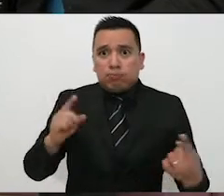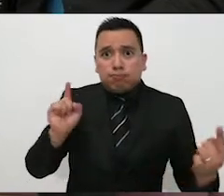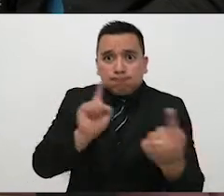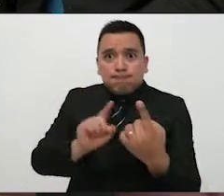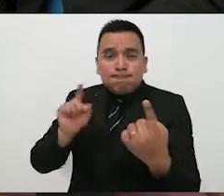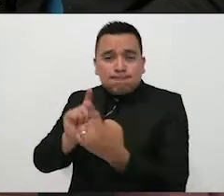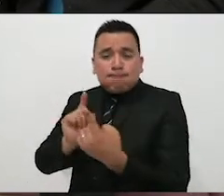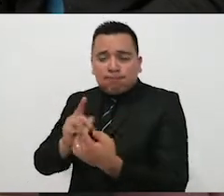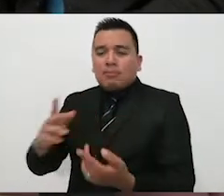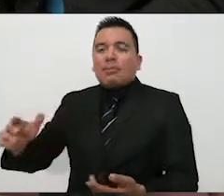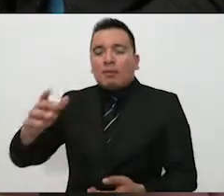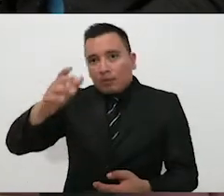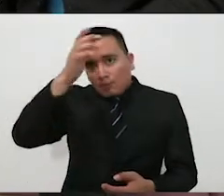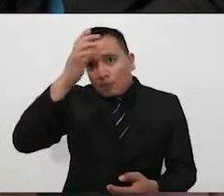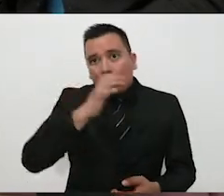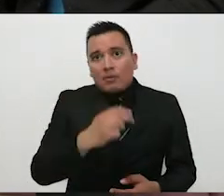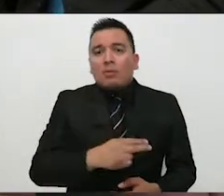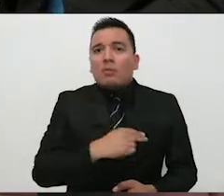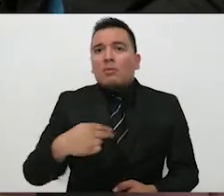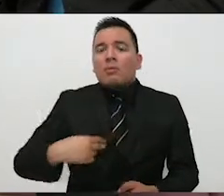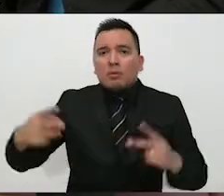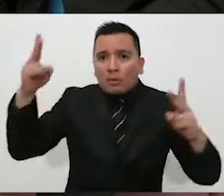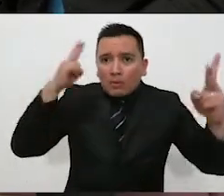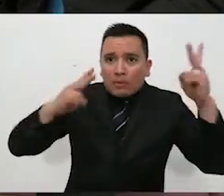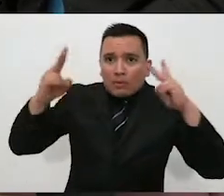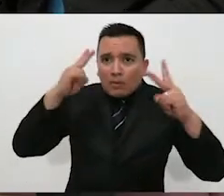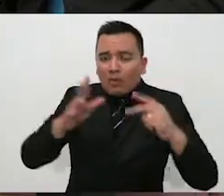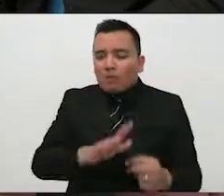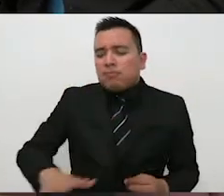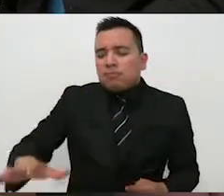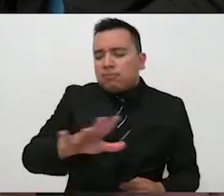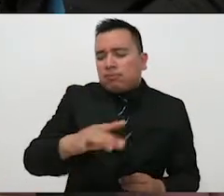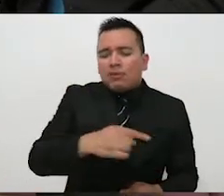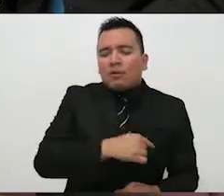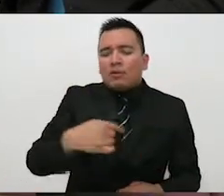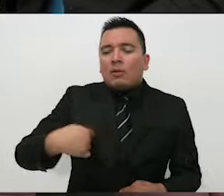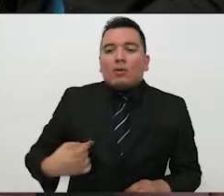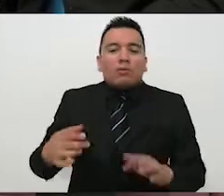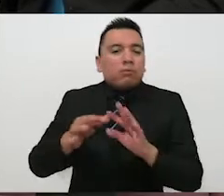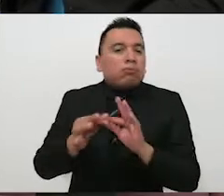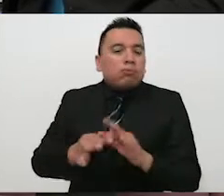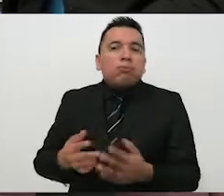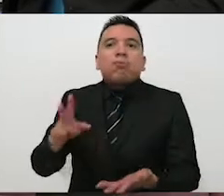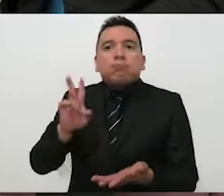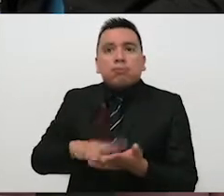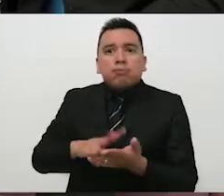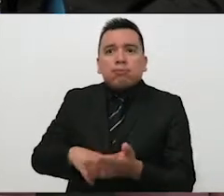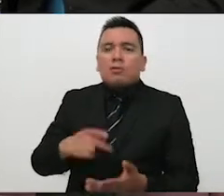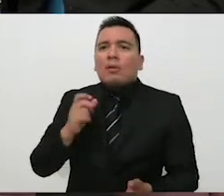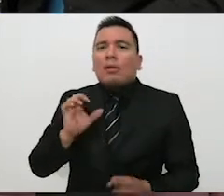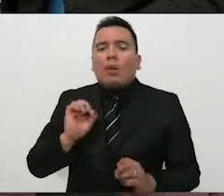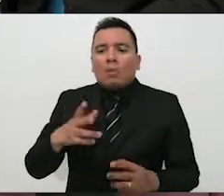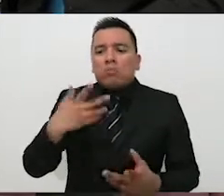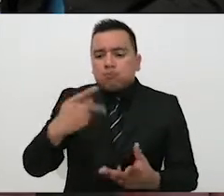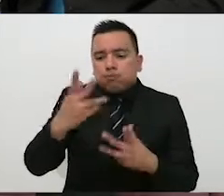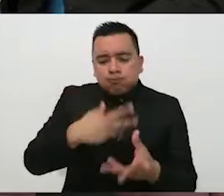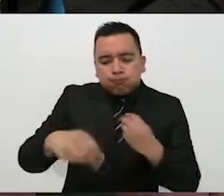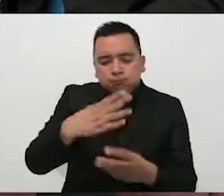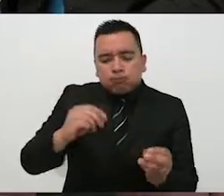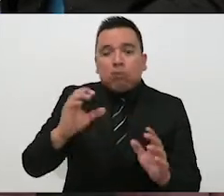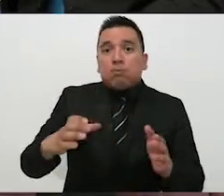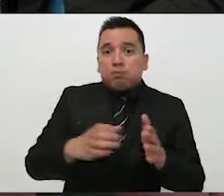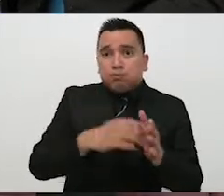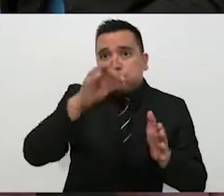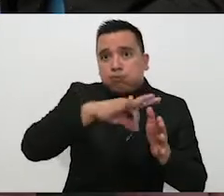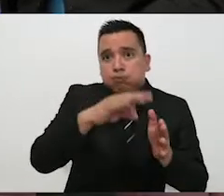Vamos a visitarlos en las colonias para poder hablarles de los valores cívicos, de los valores democráticos, e invitarlos directamente a